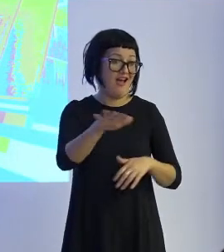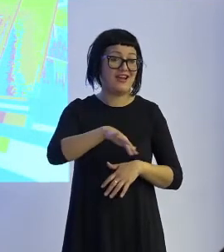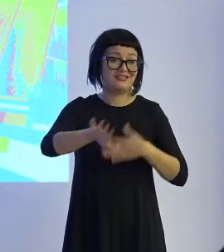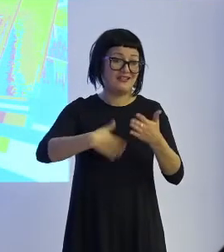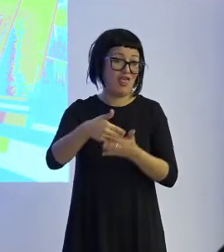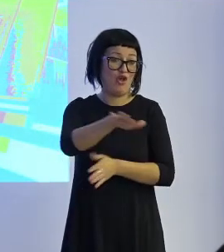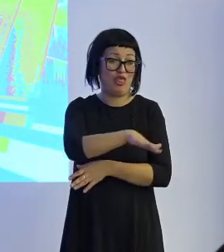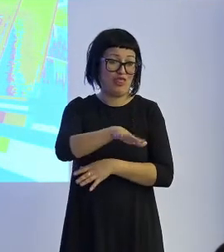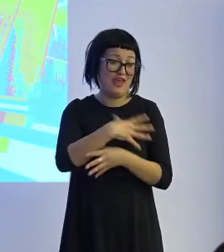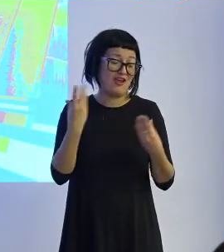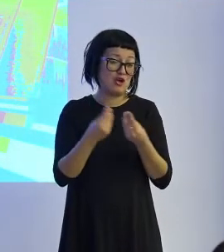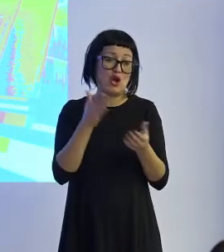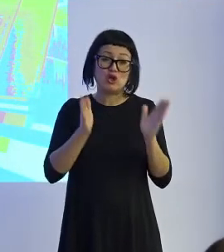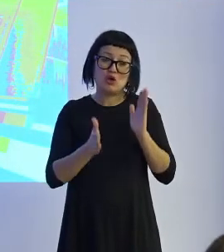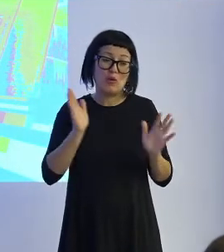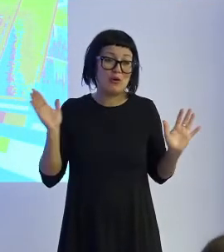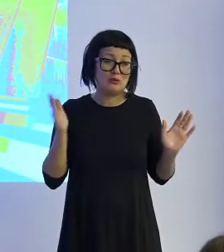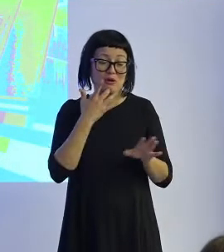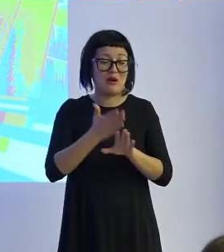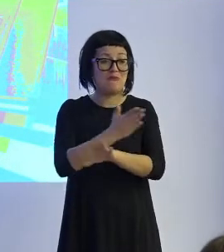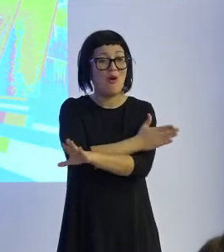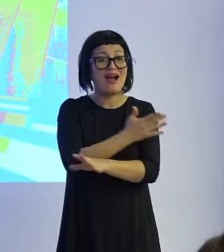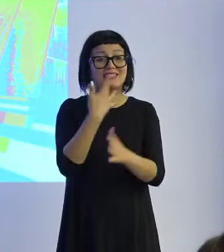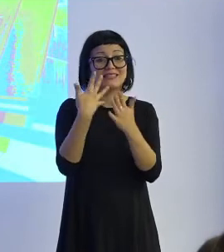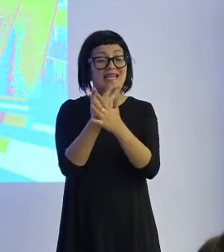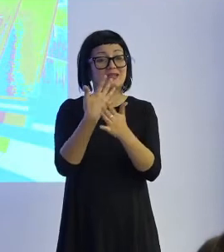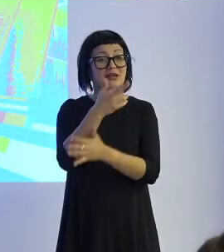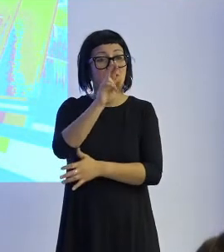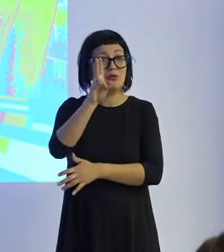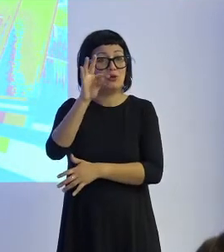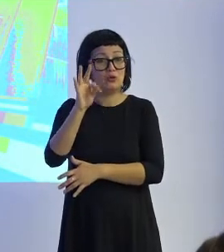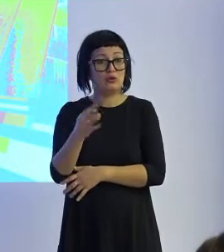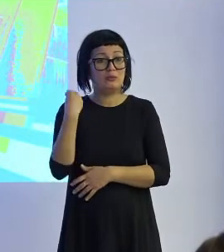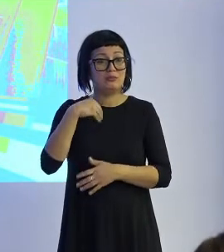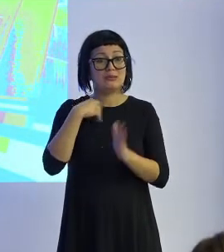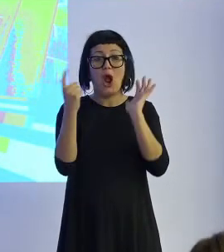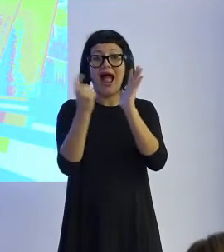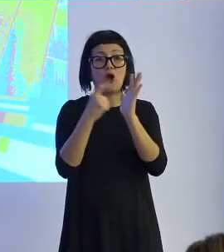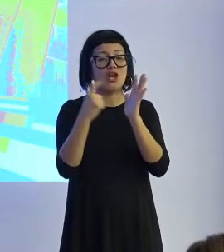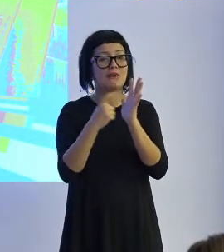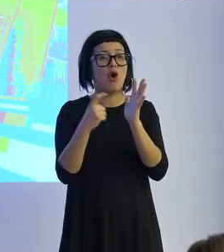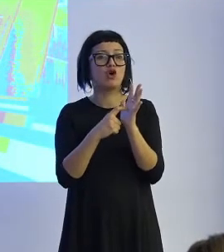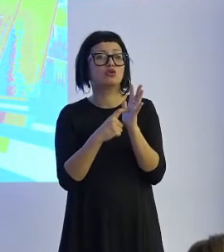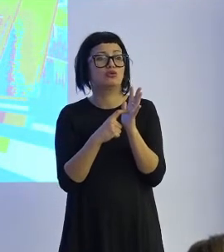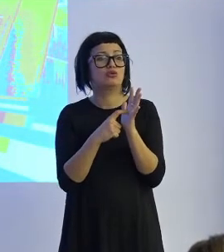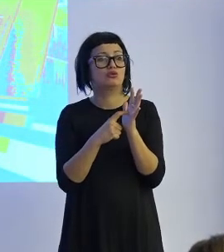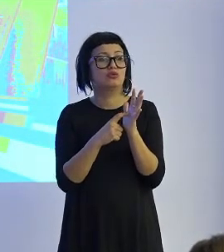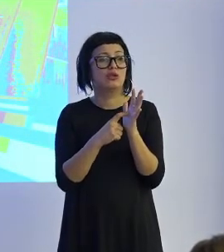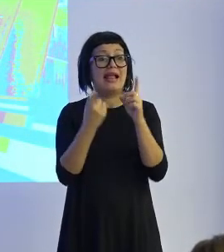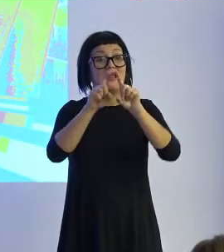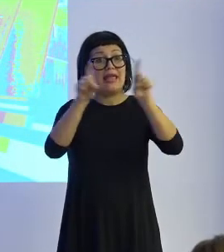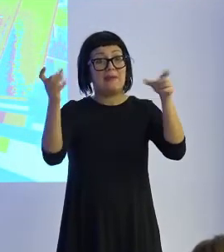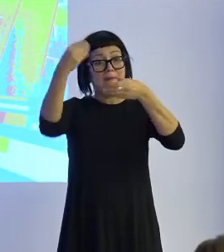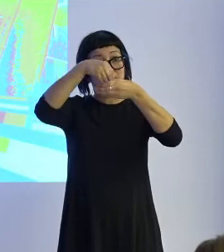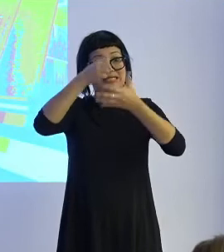llegue con los robots antes por ejemplo comentaba Ruth el tema de los algoritmos en las en las empresas